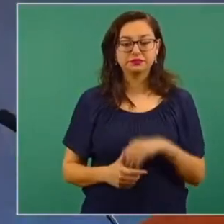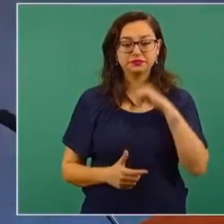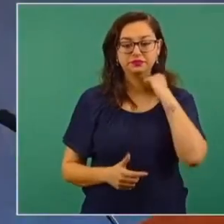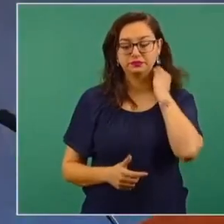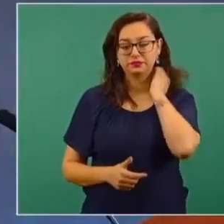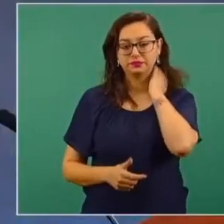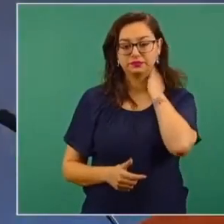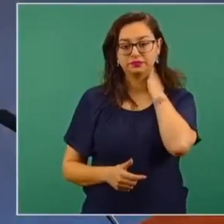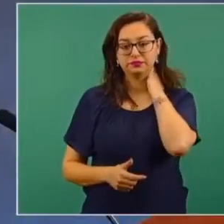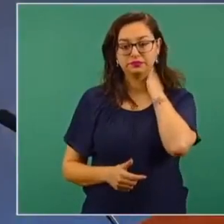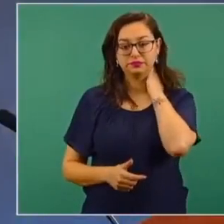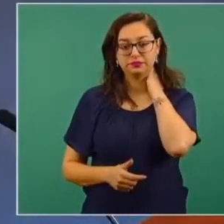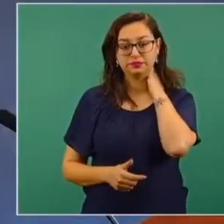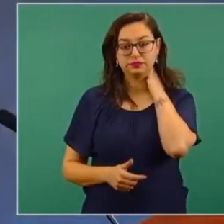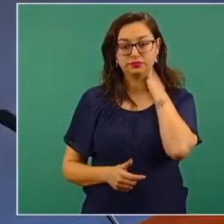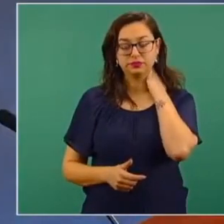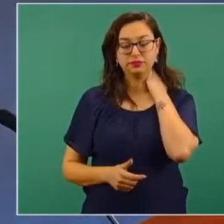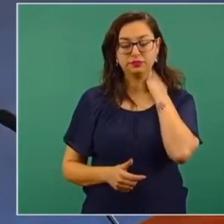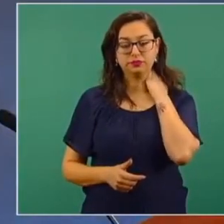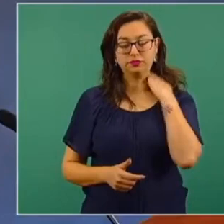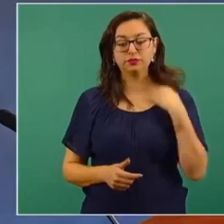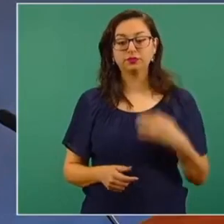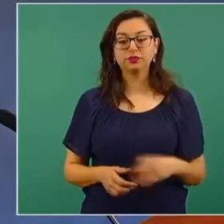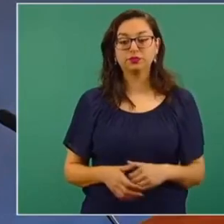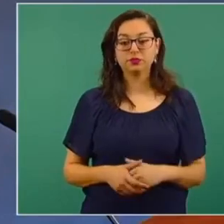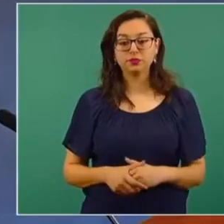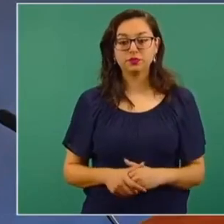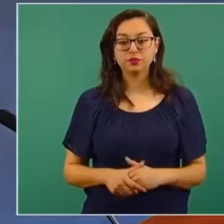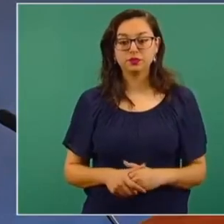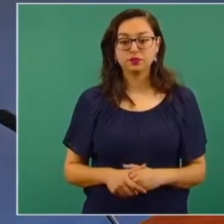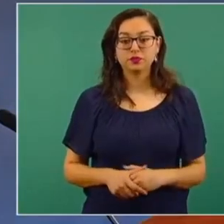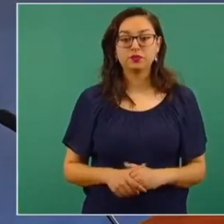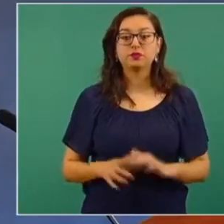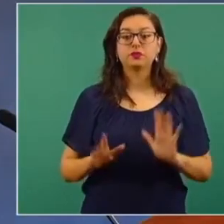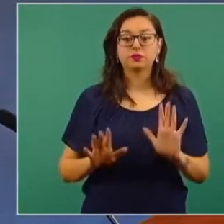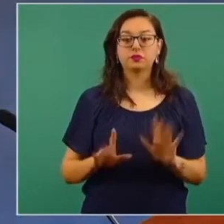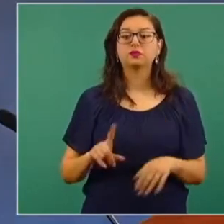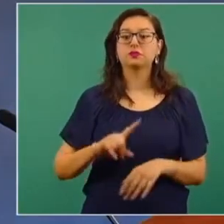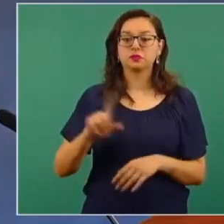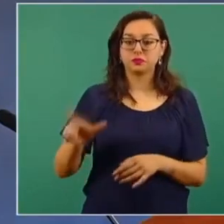dejar unos días